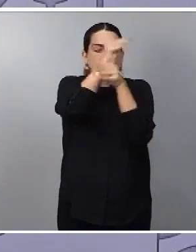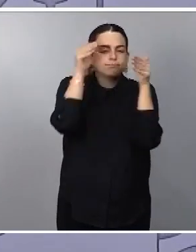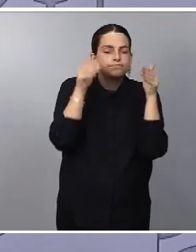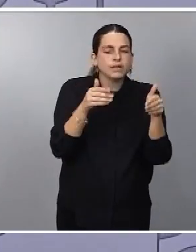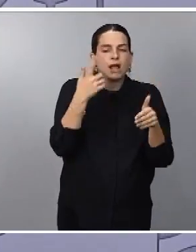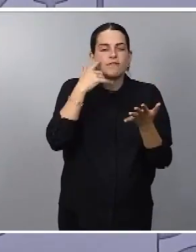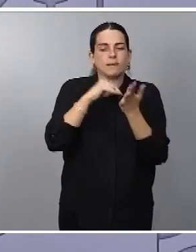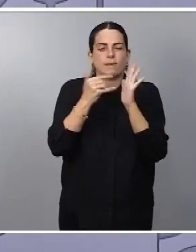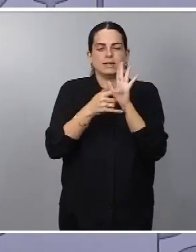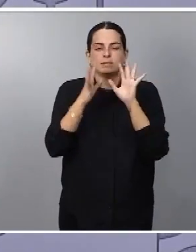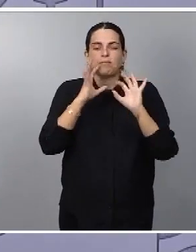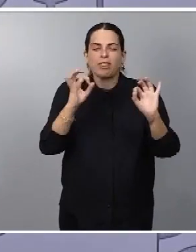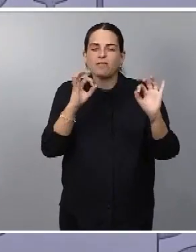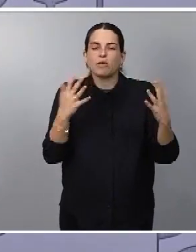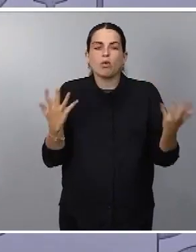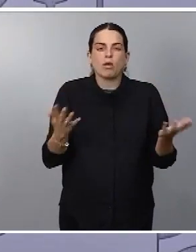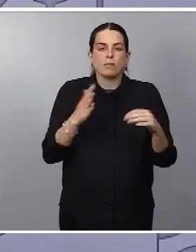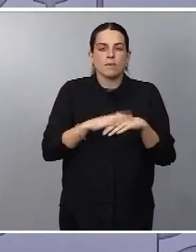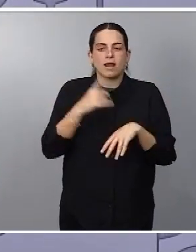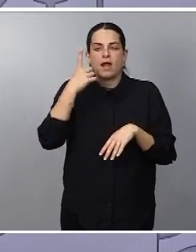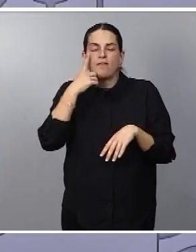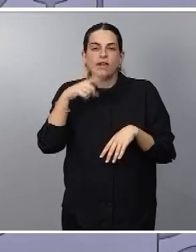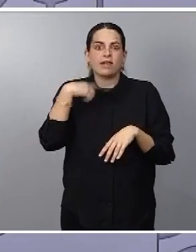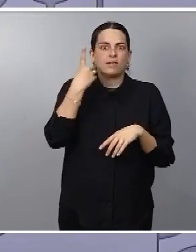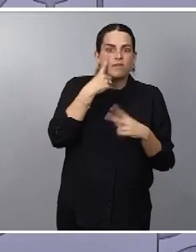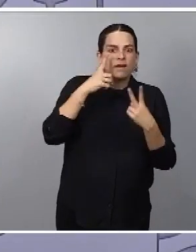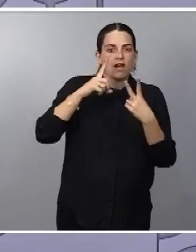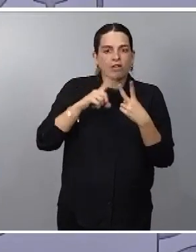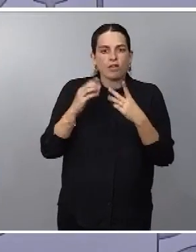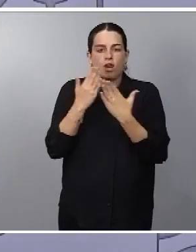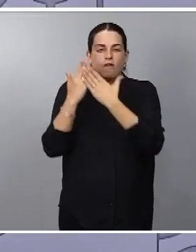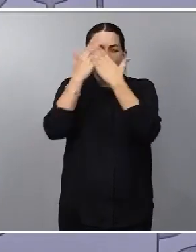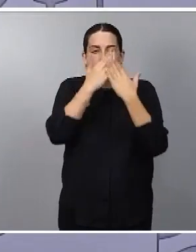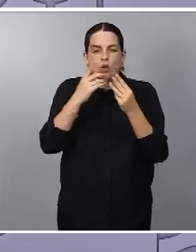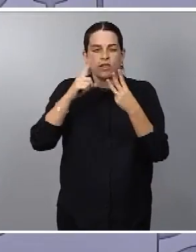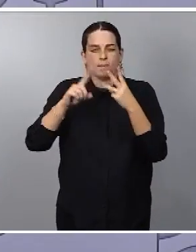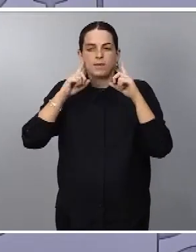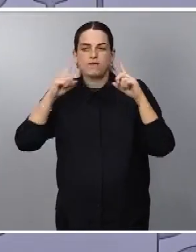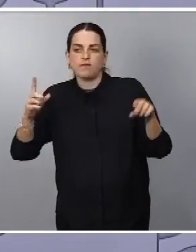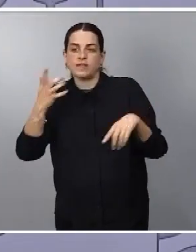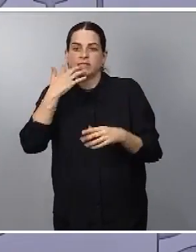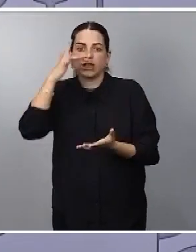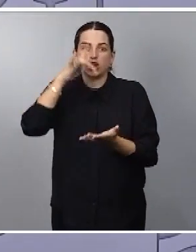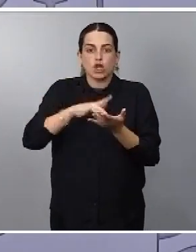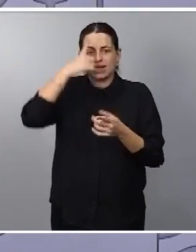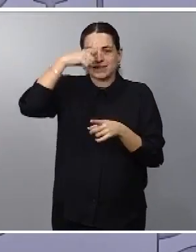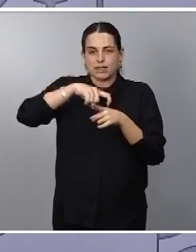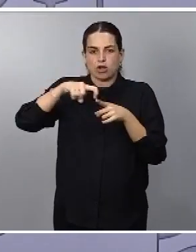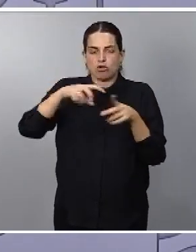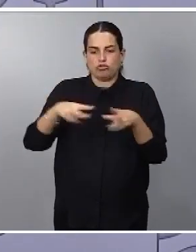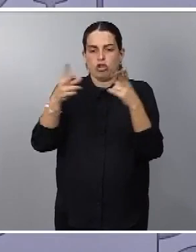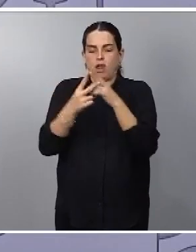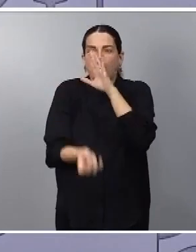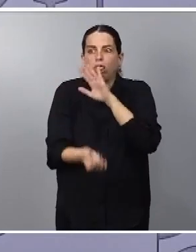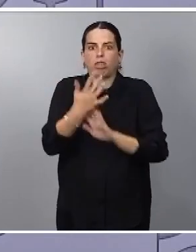los planes específicos para identificación, evaluación y prevención de posibles riesgos psicosociales en actividades